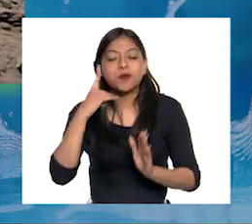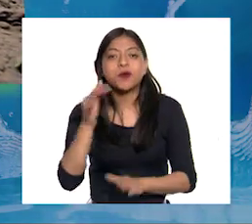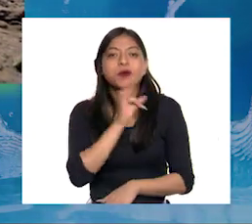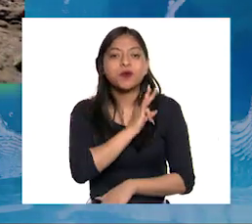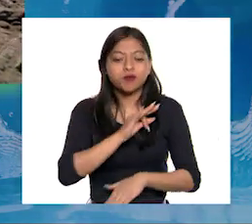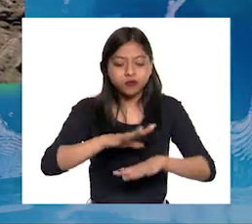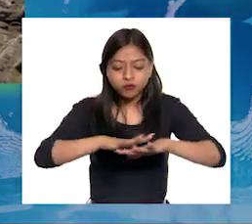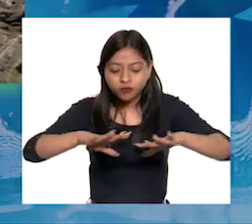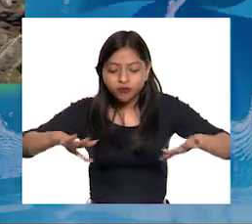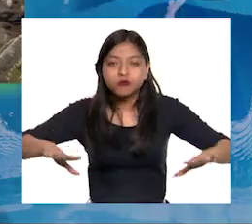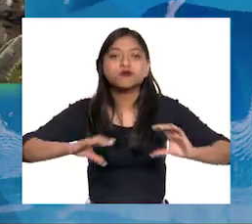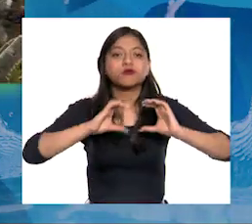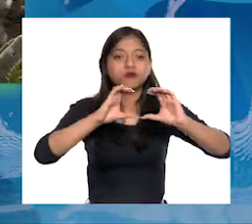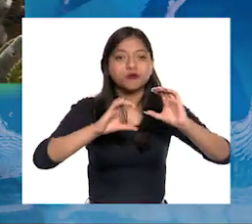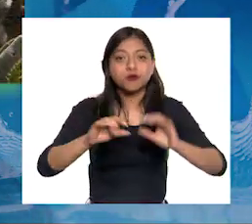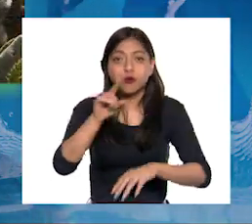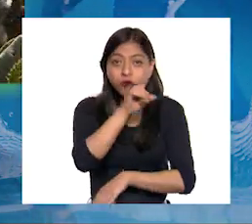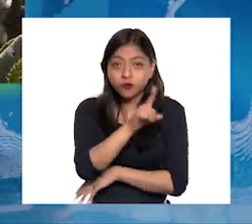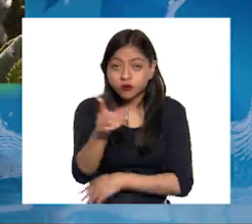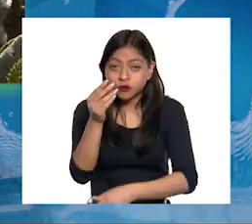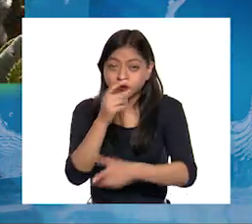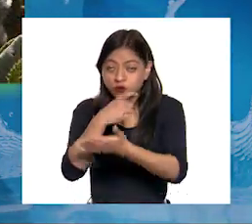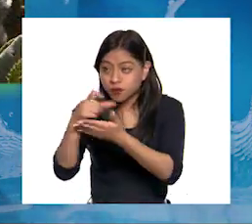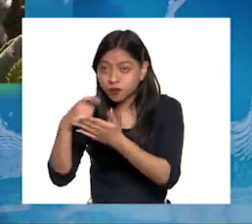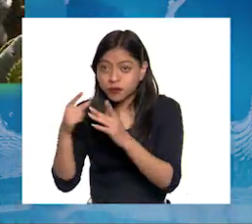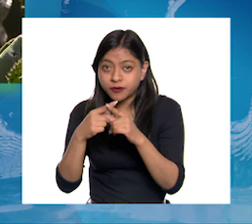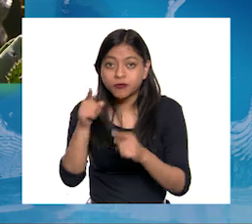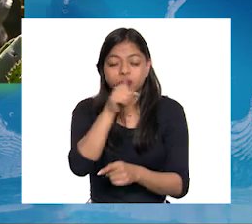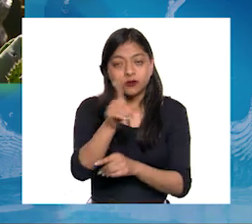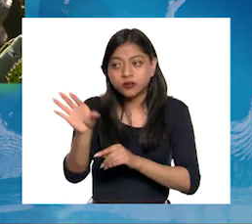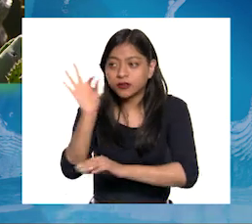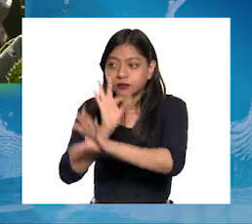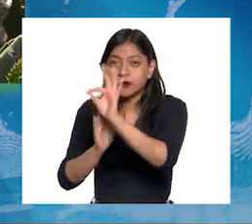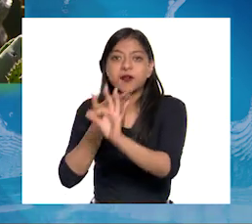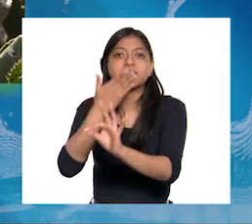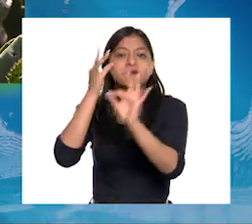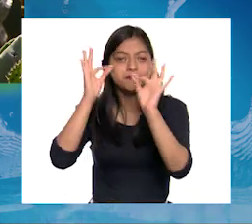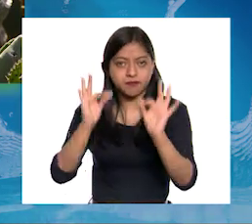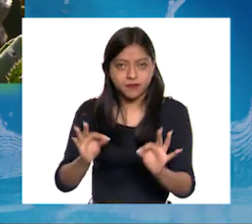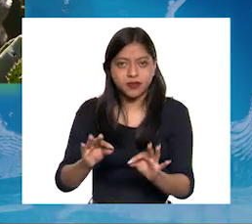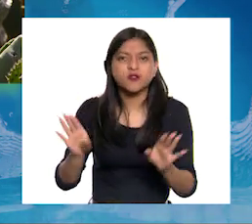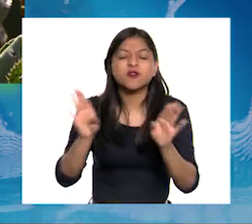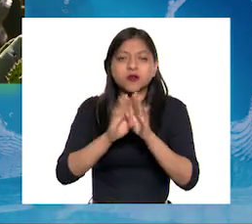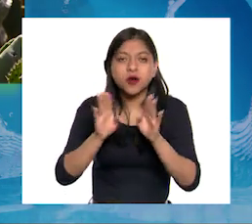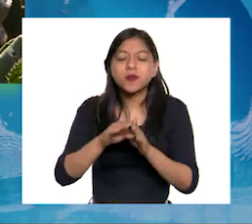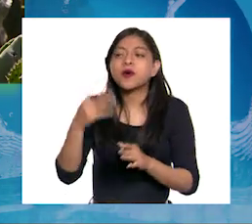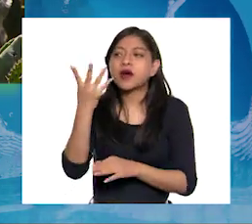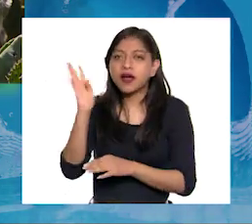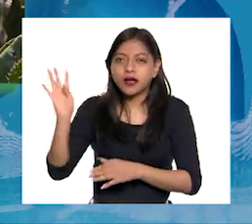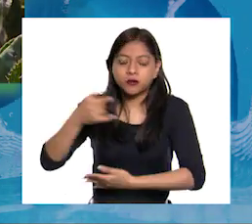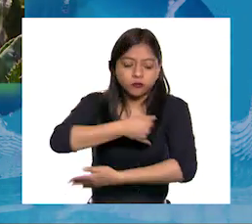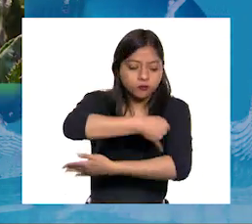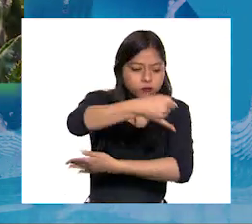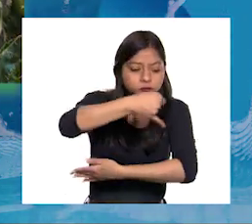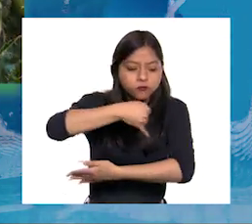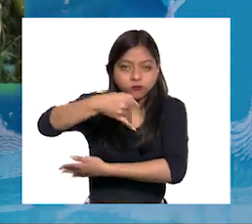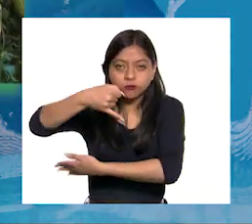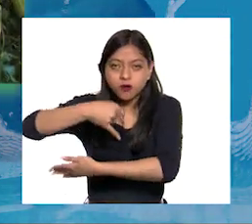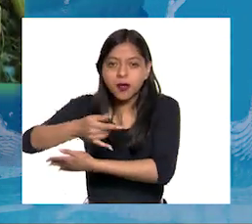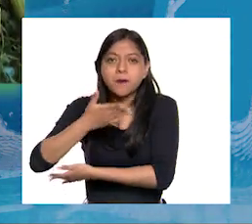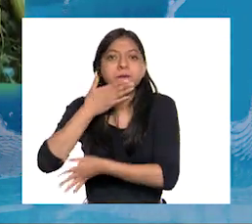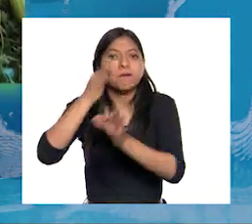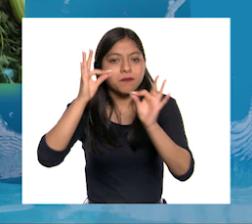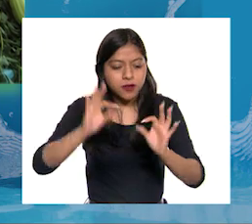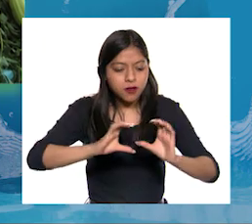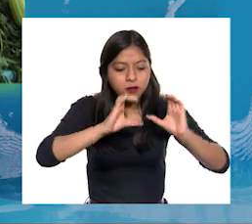consumidores debemos tomar decisiones inteligentes Seleccionando productos que provengan de prácticas responsables para con el suelo En